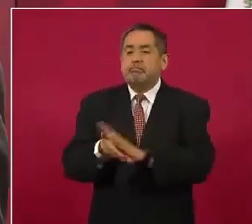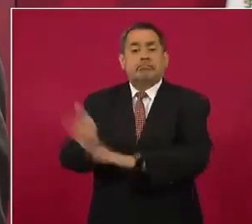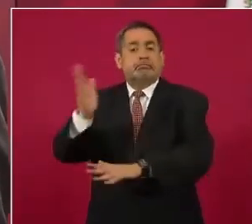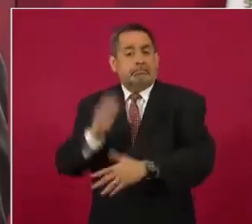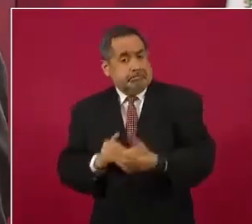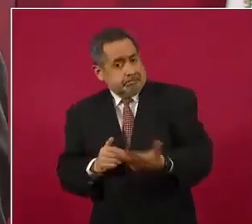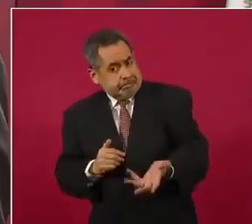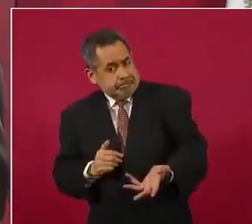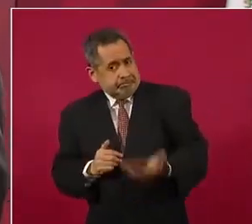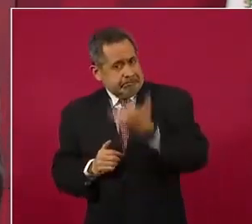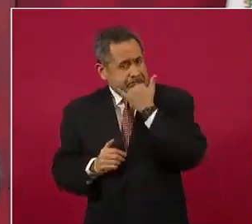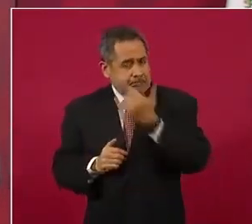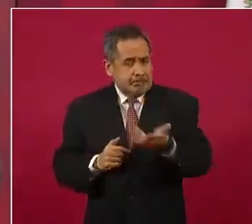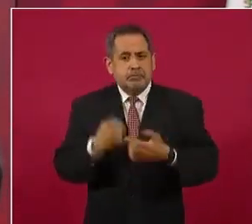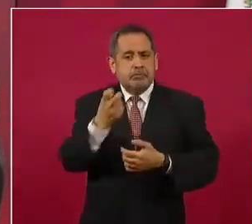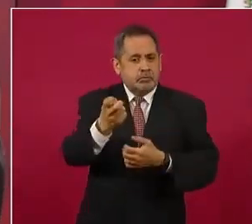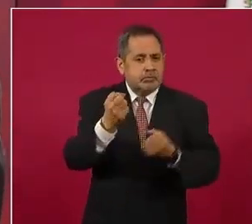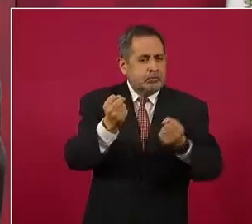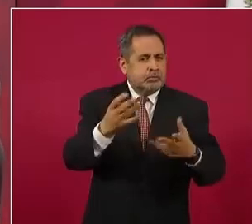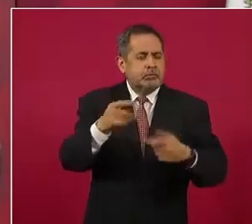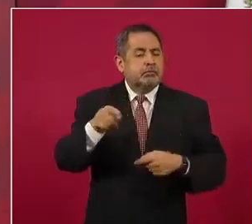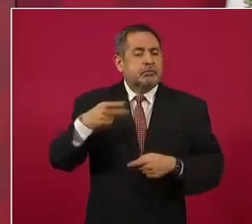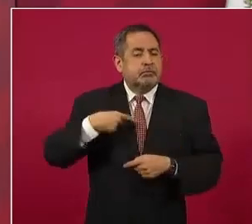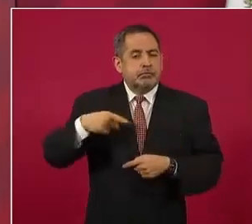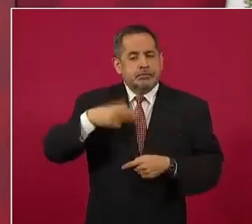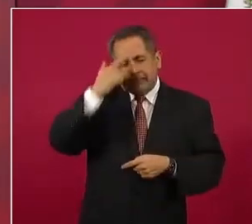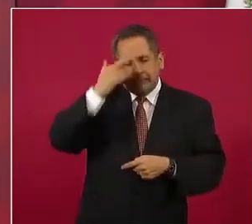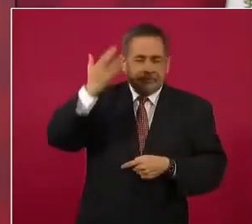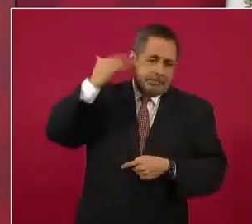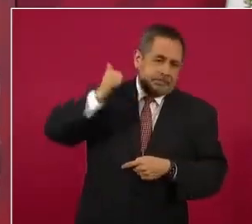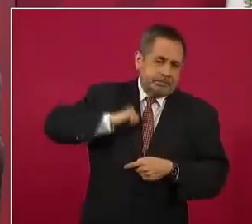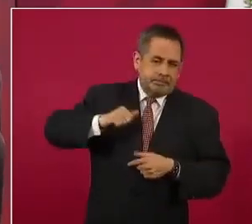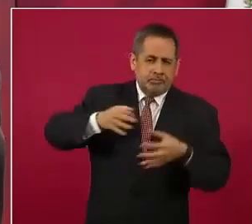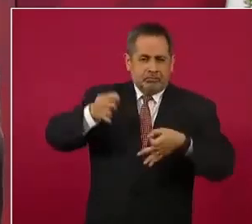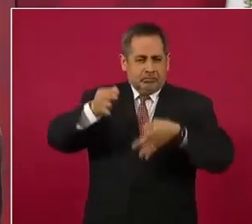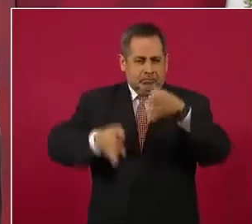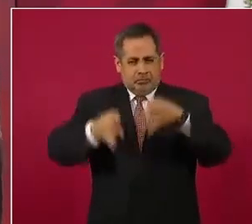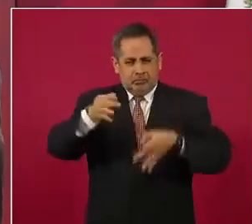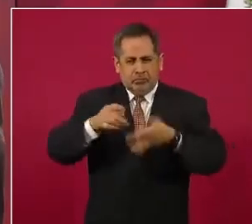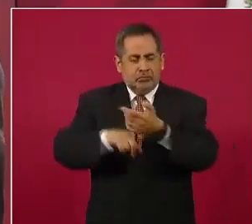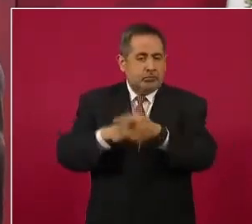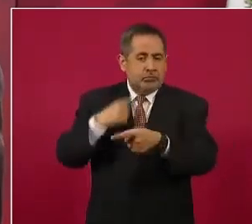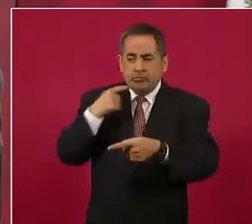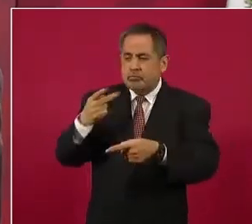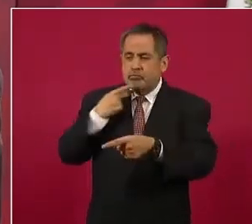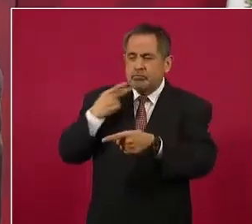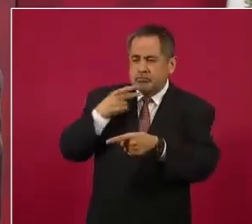Por eso, a muchos de los que juzgaron por razones políticas